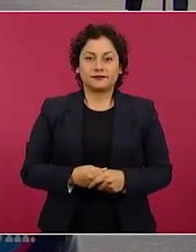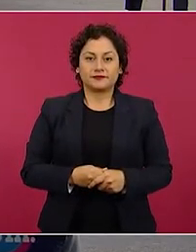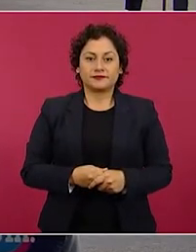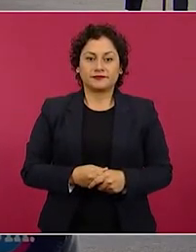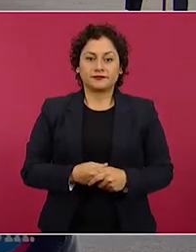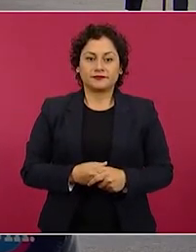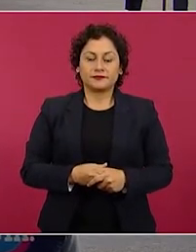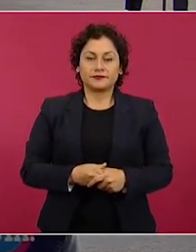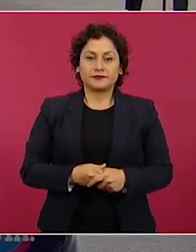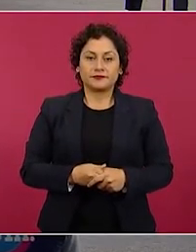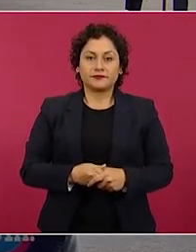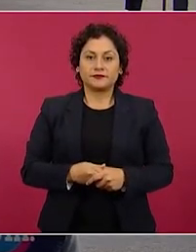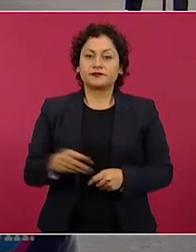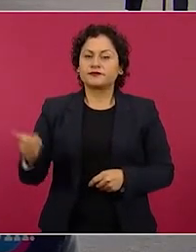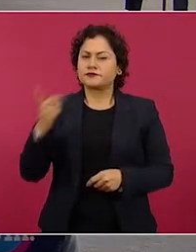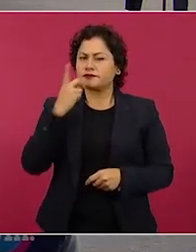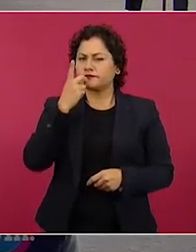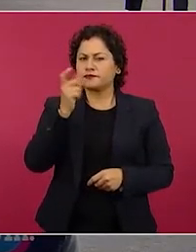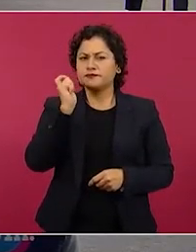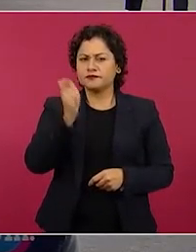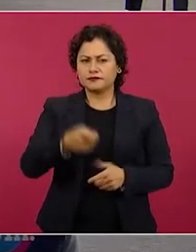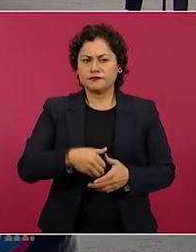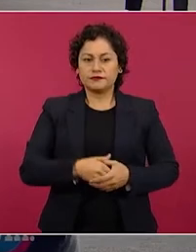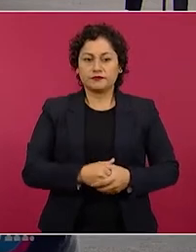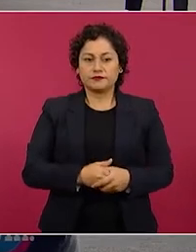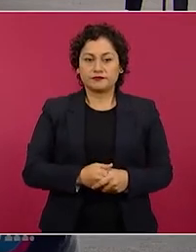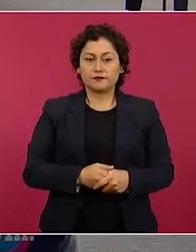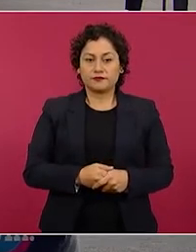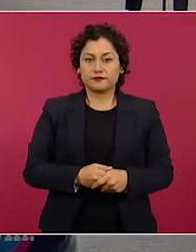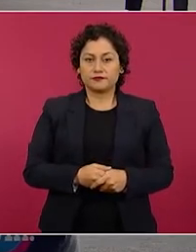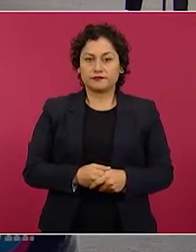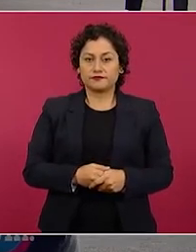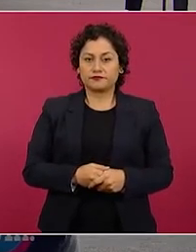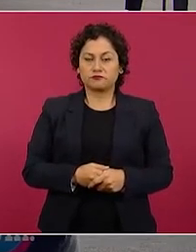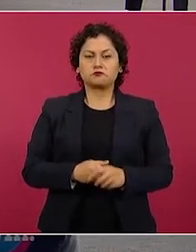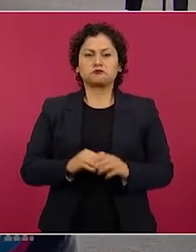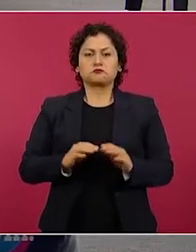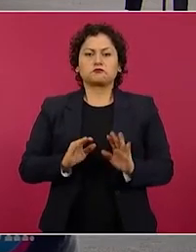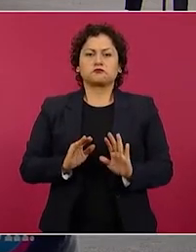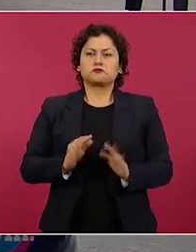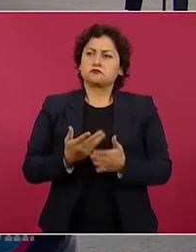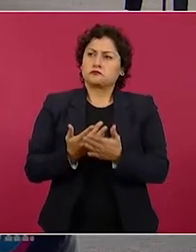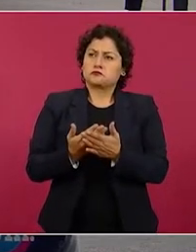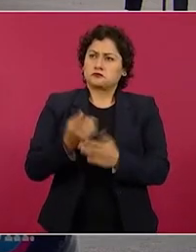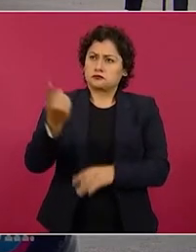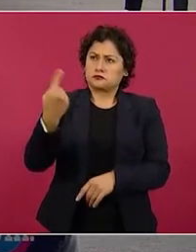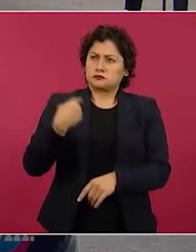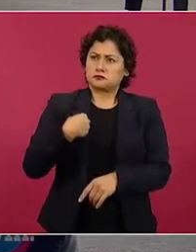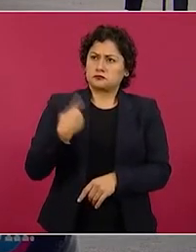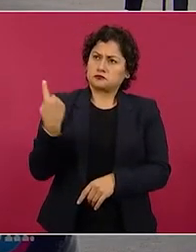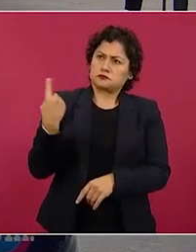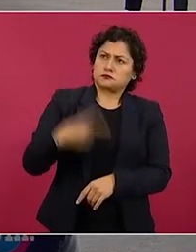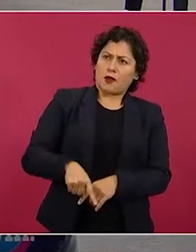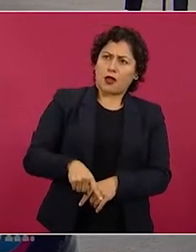Usted nada más dé la orden y ya